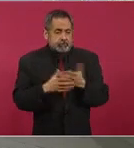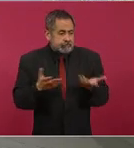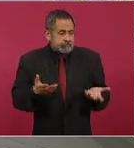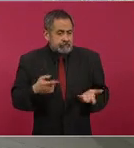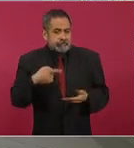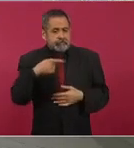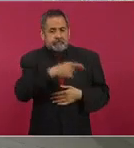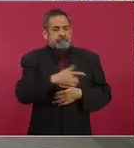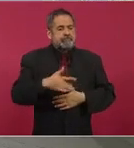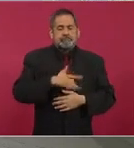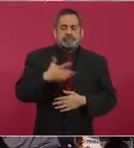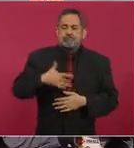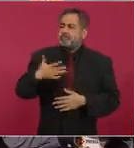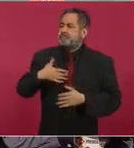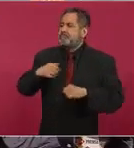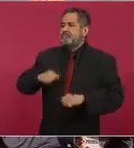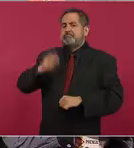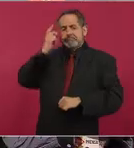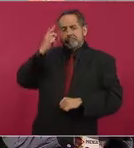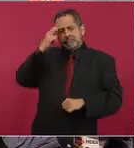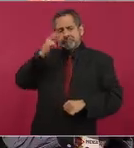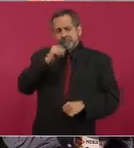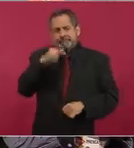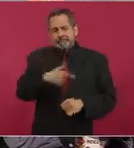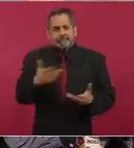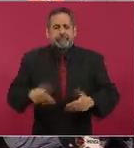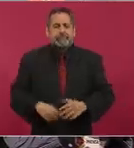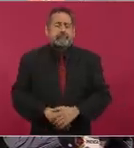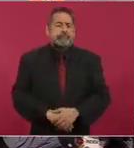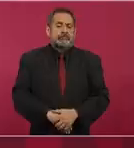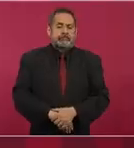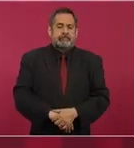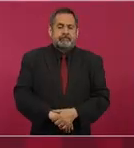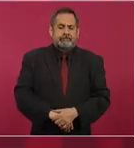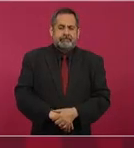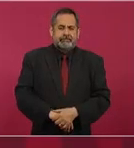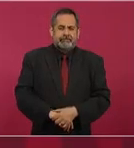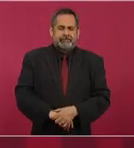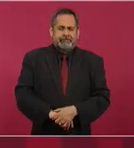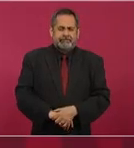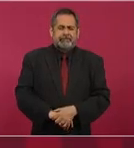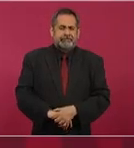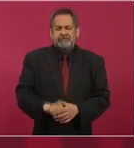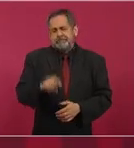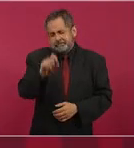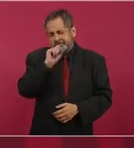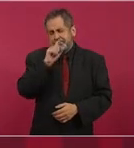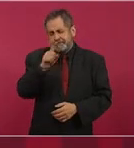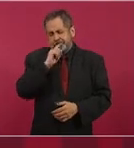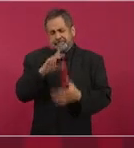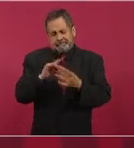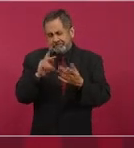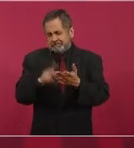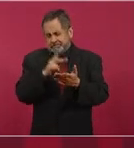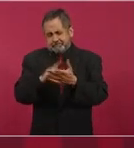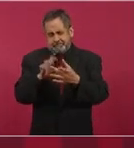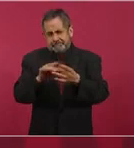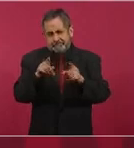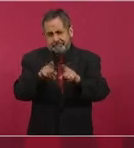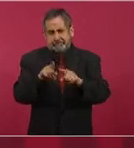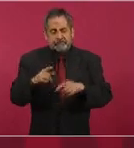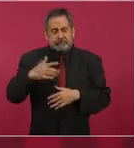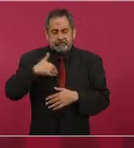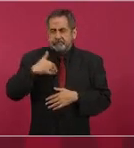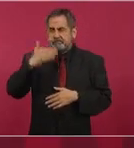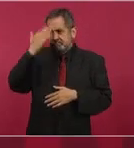sienten, como usted ha dicho, dueños de México? Pues ya hemos hablado bastante de esto. Yo